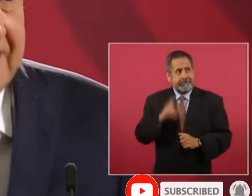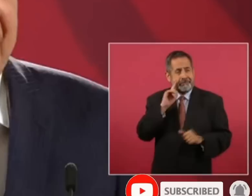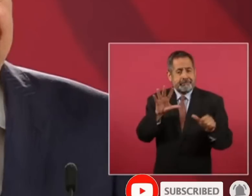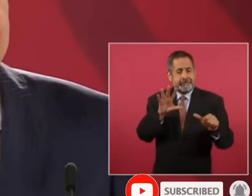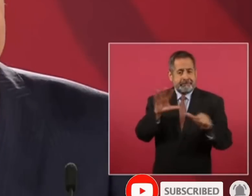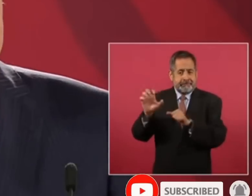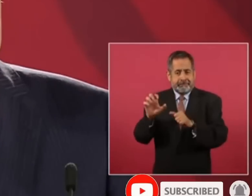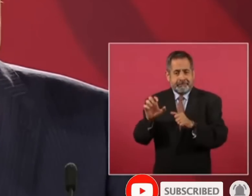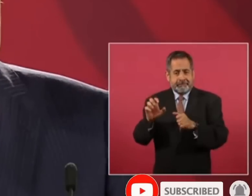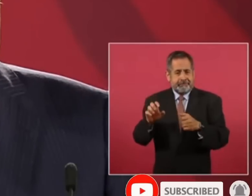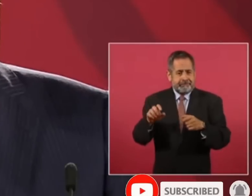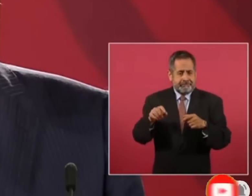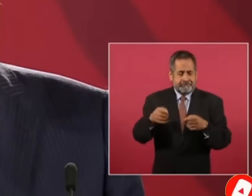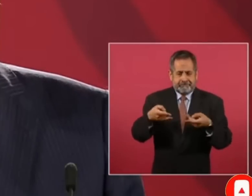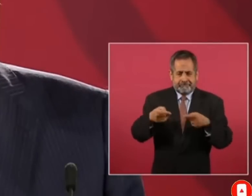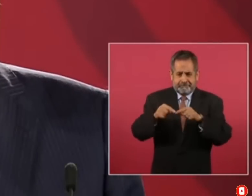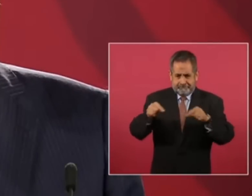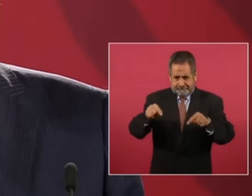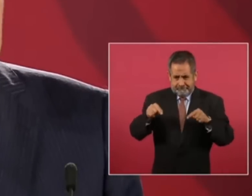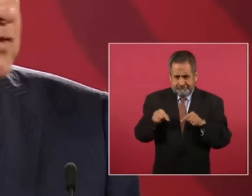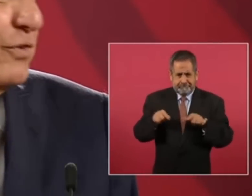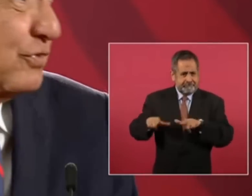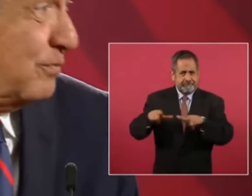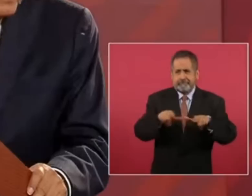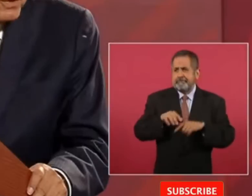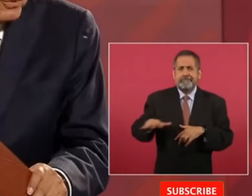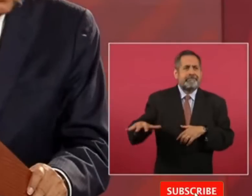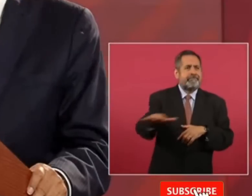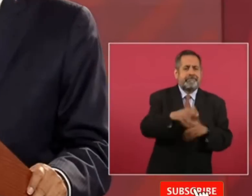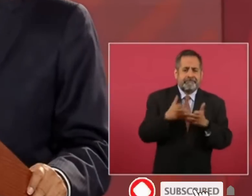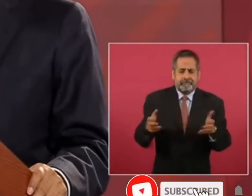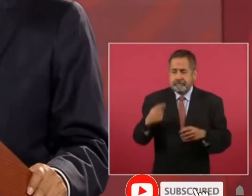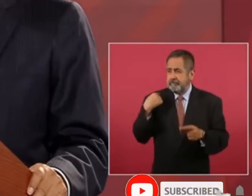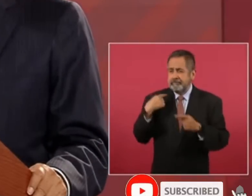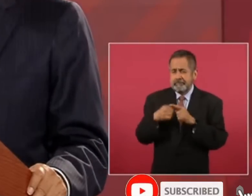hectáreas en dos años y medio